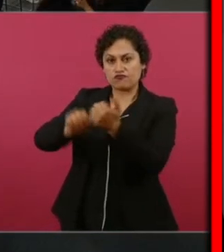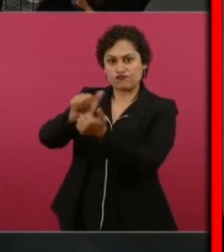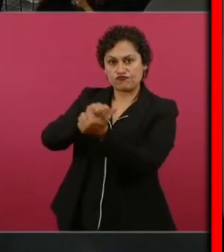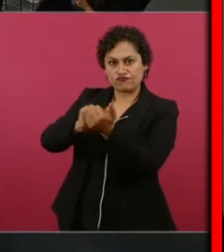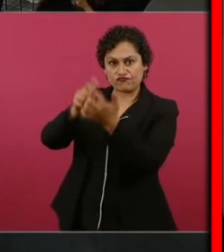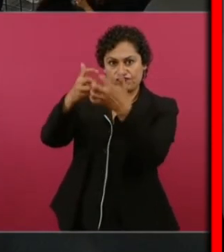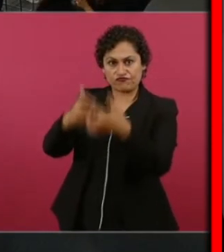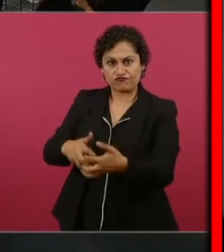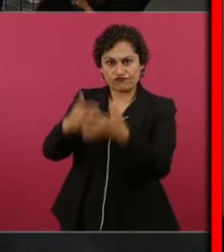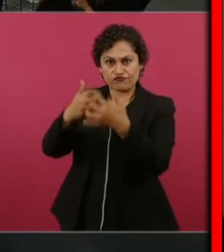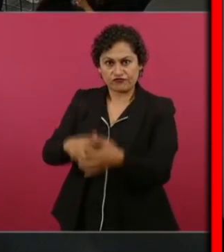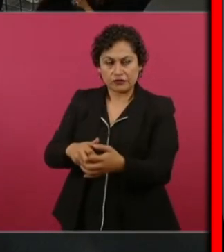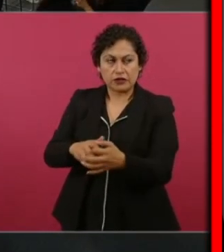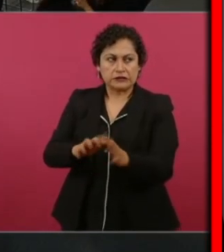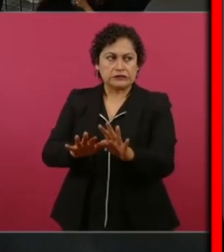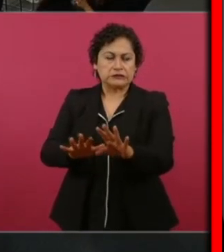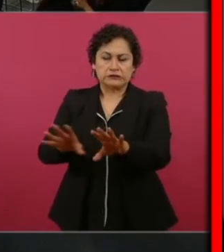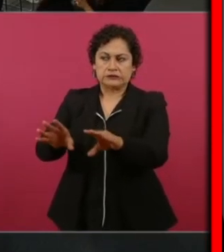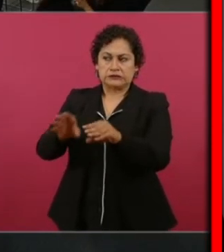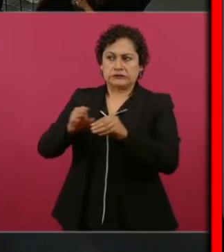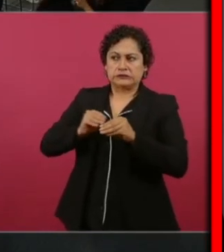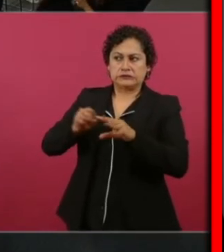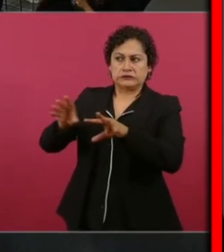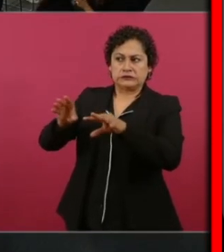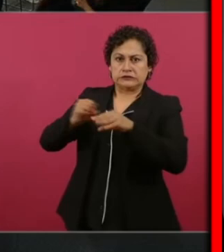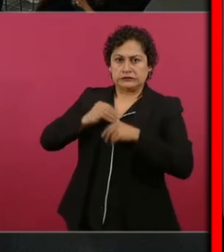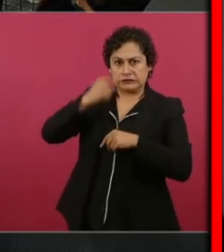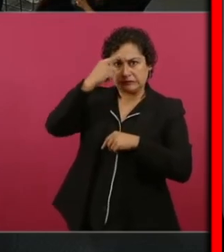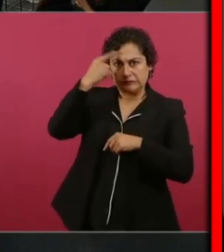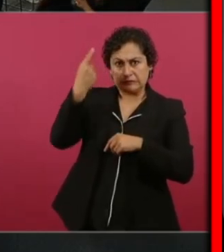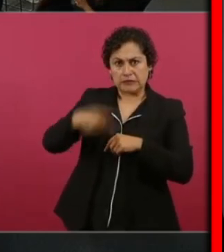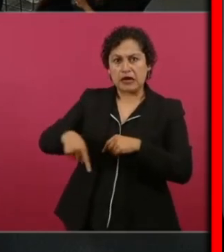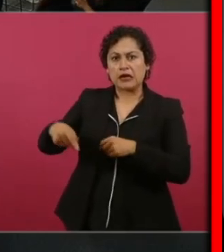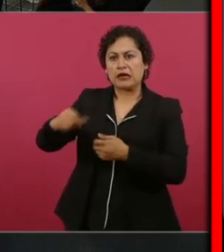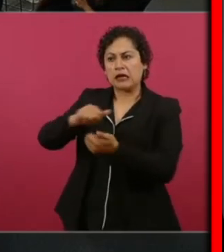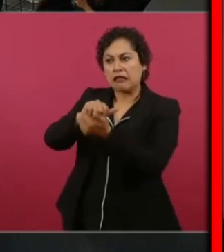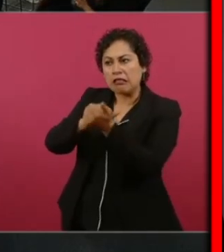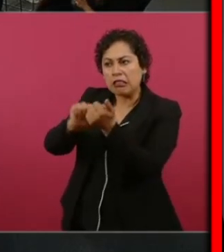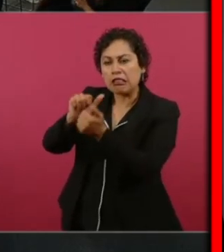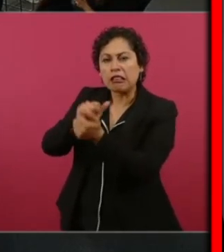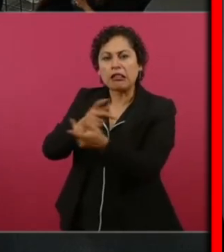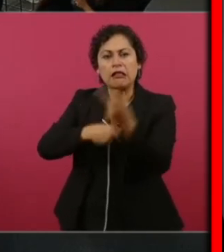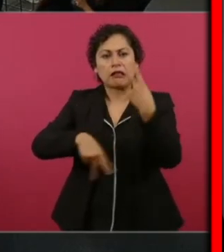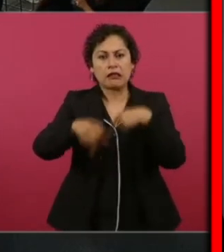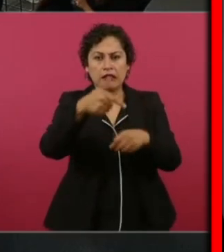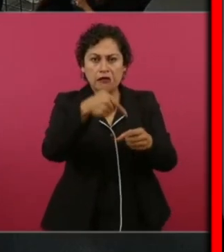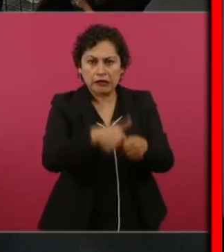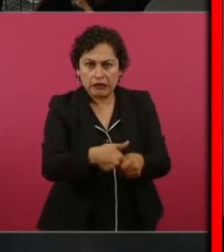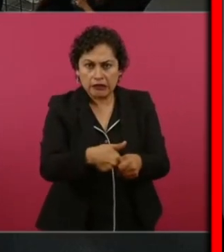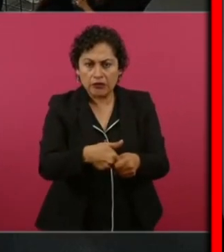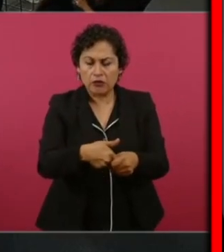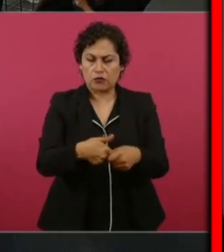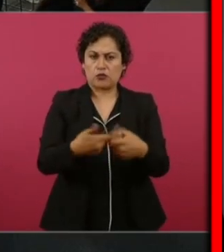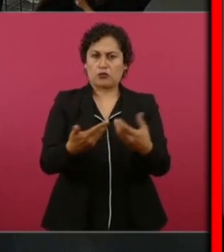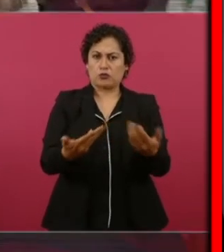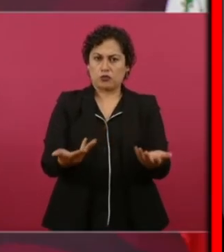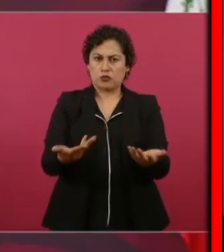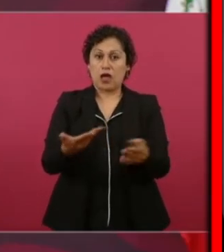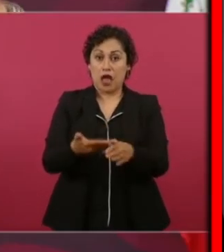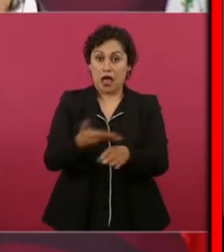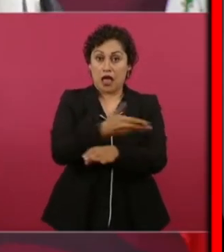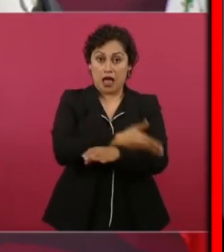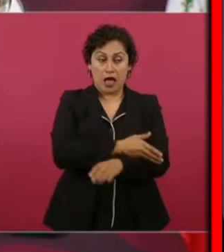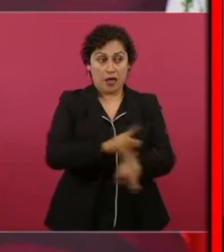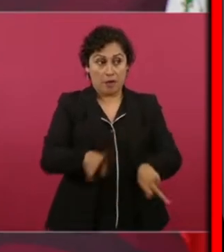las plantas las que se requieren para el proceso de refinación entonces se vendieron las